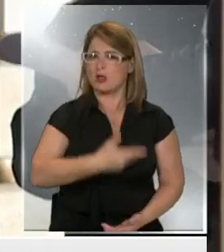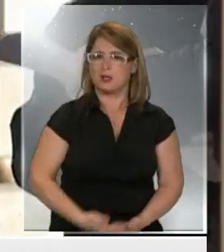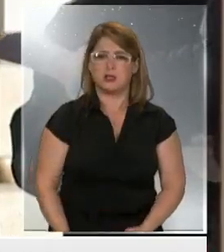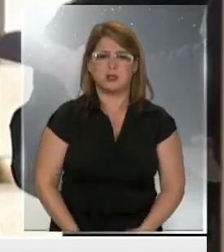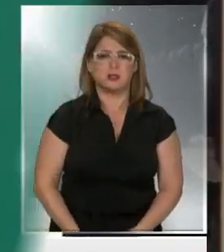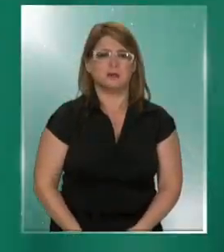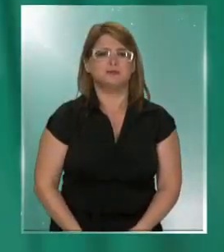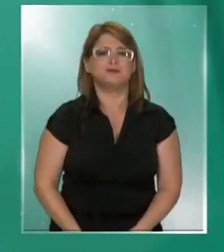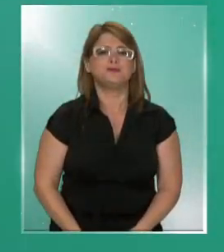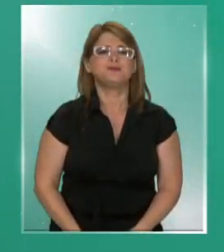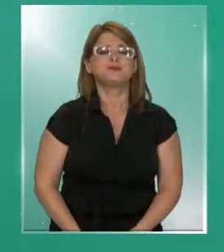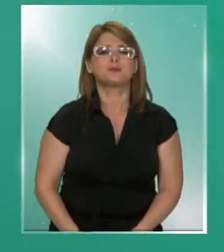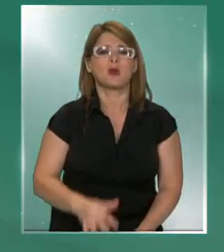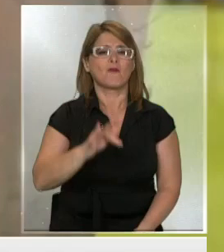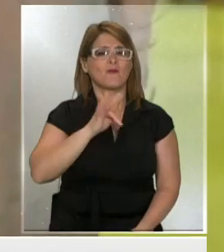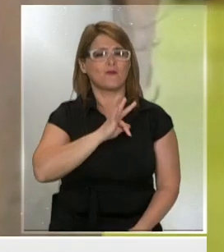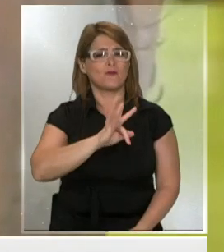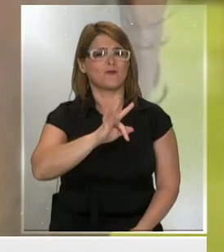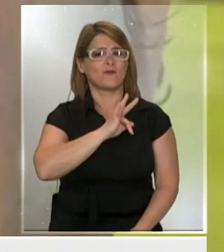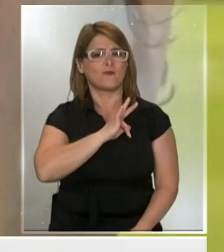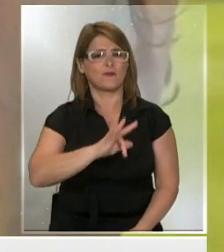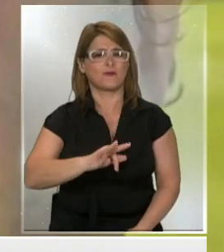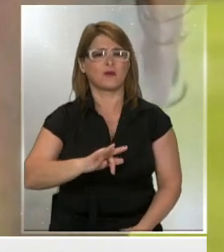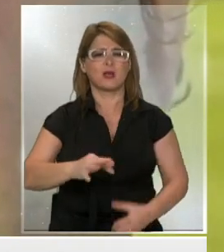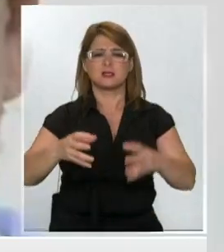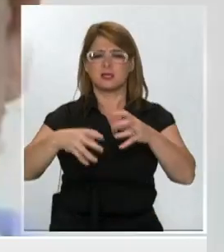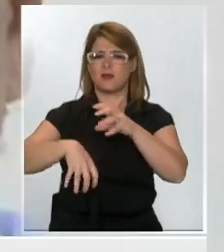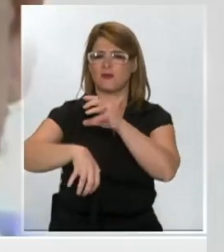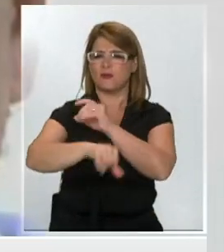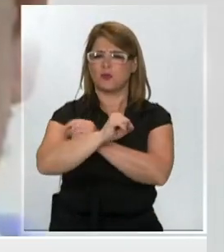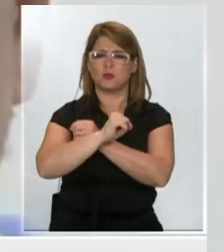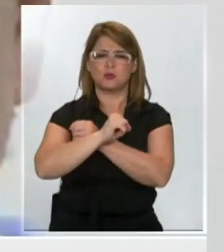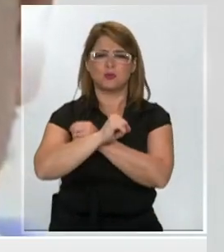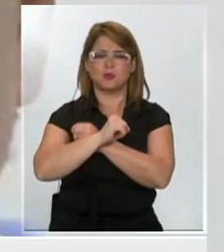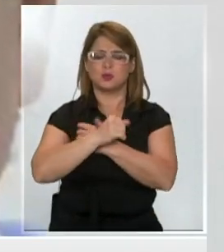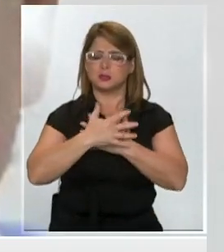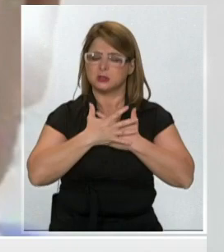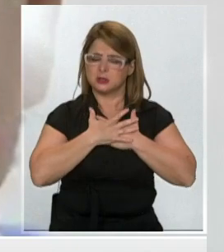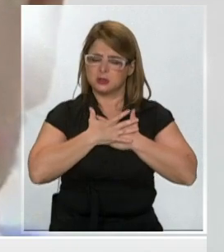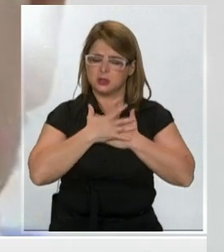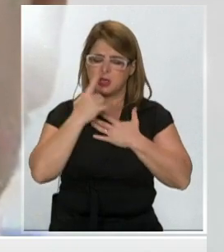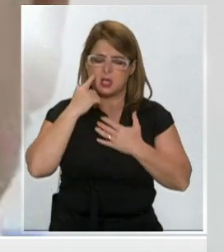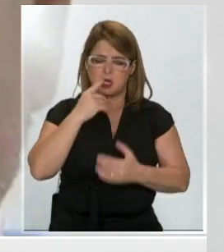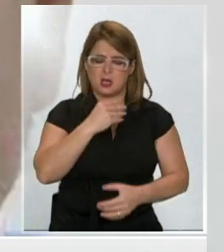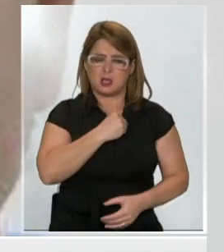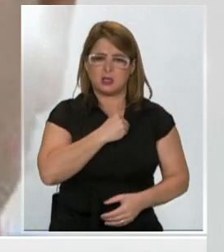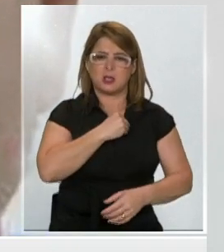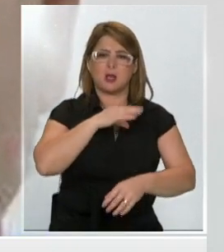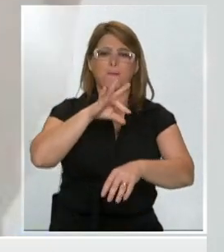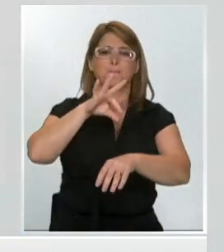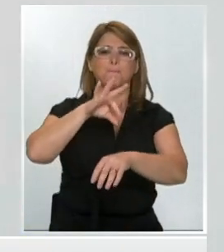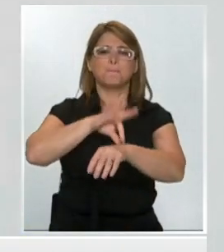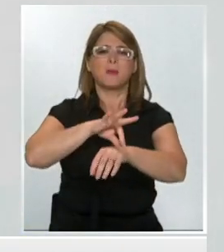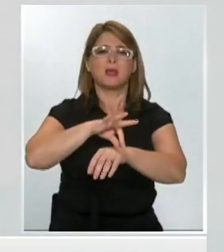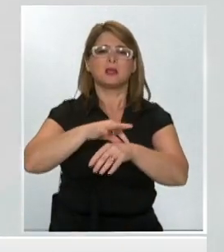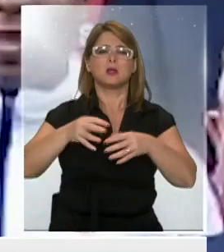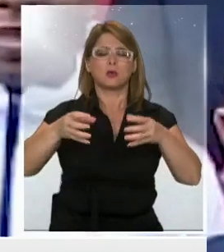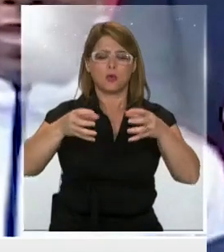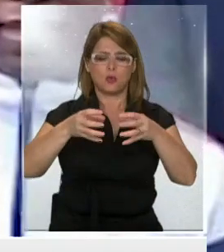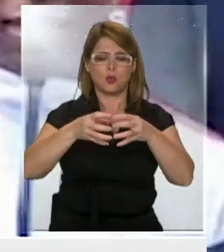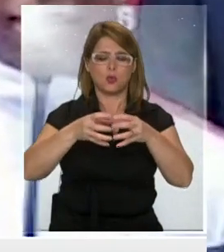Seguimos en Francia. El fútbol de ese país está de duelo luego que se conociera la noticia de la muerte del médico del equipo